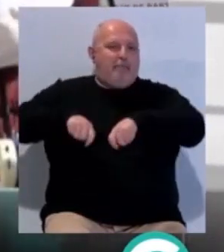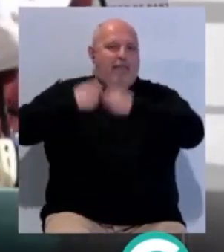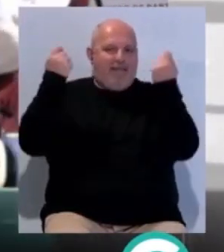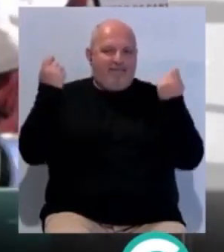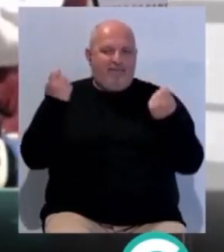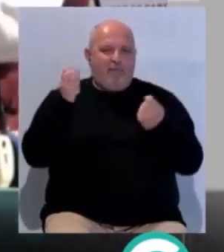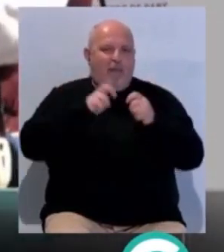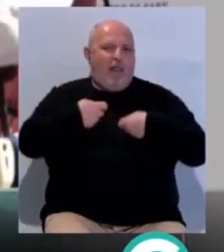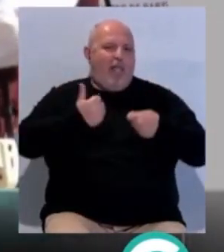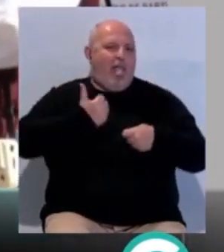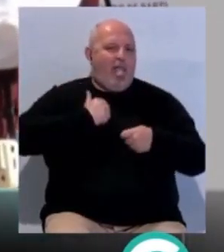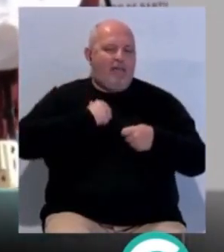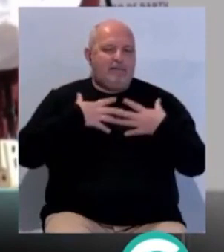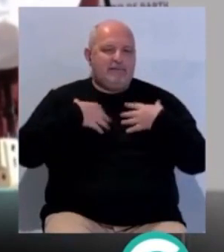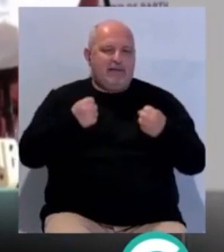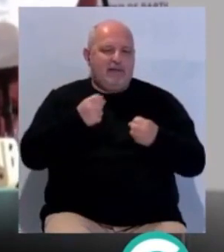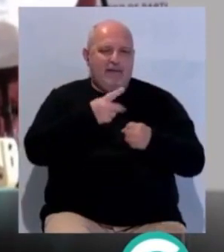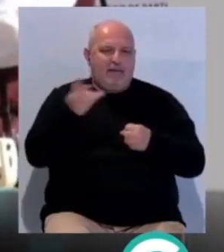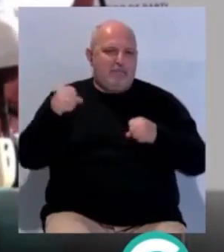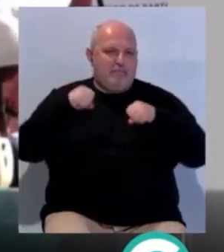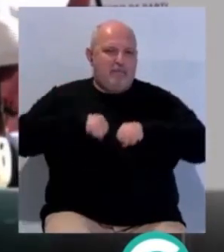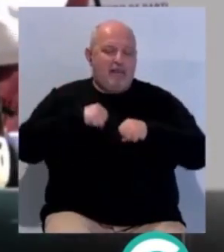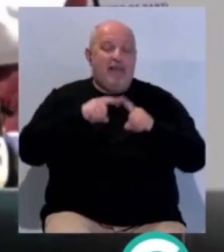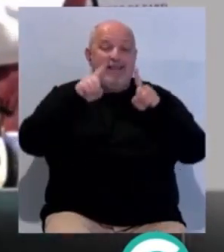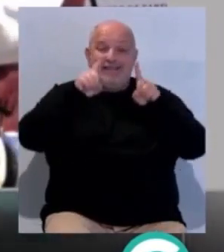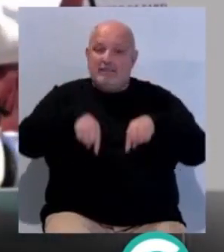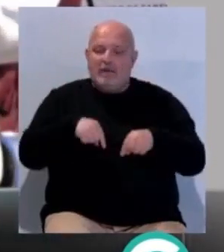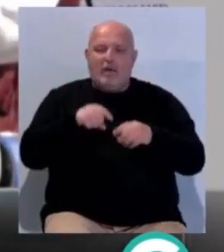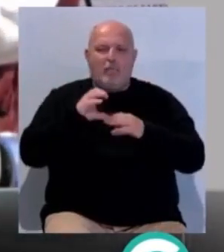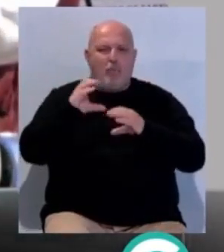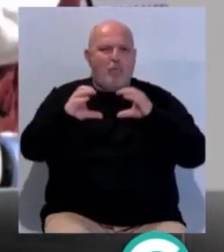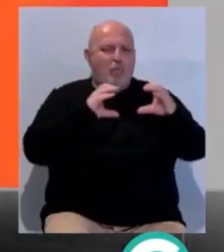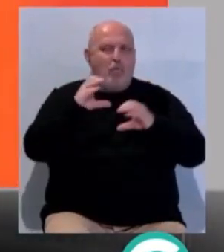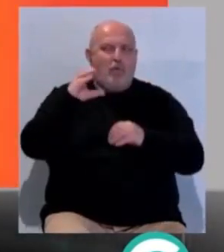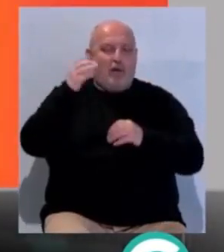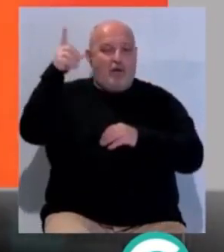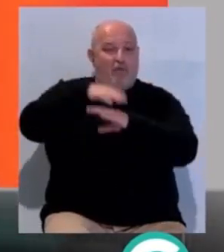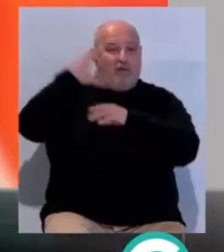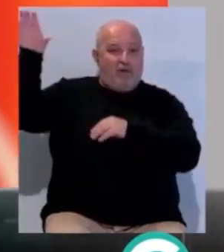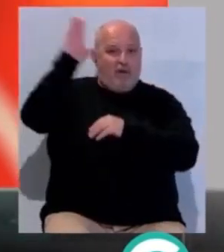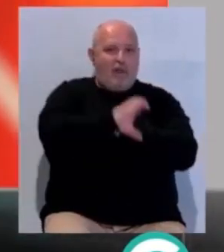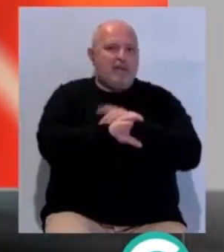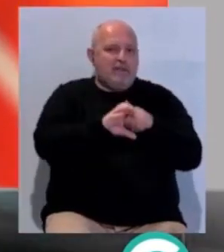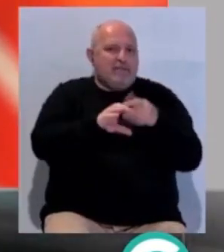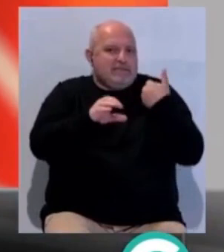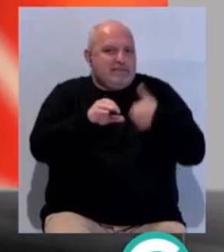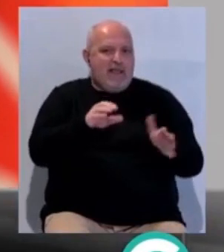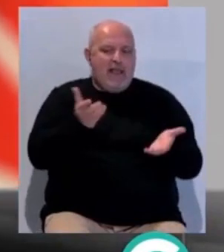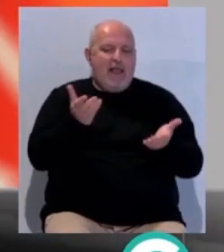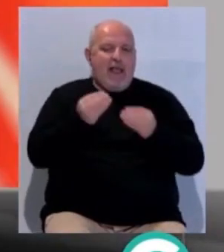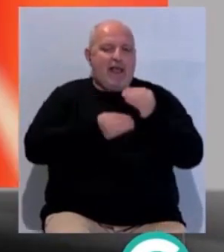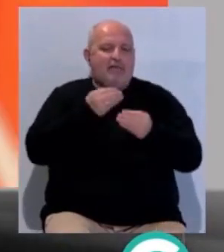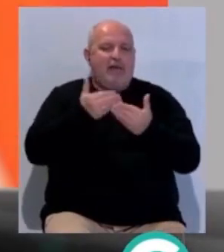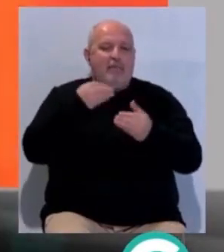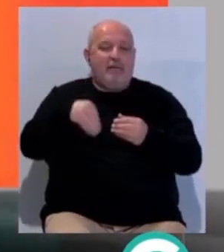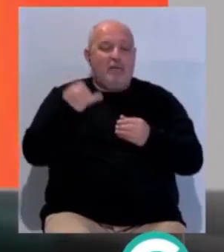hacer negocio a costa de la salud de nuestros mayores. Y pese a toda la inversión que está recibiendo del Gobierno de España, todo lo contrario de lo que hizo